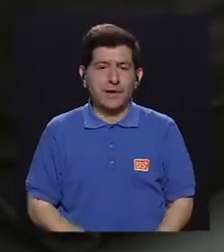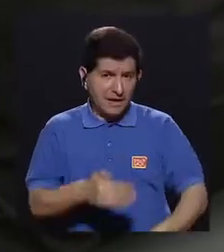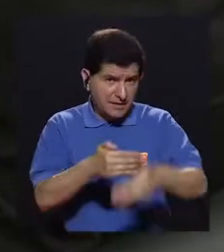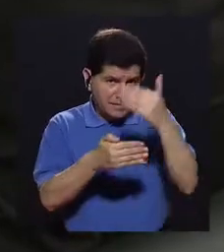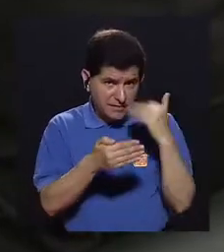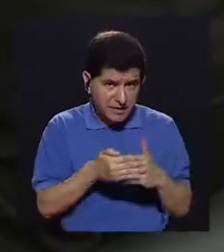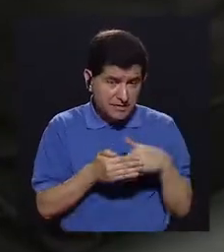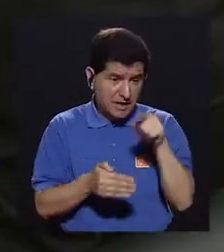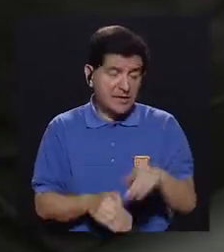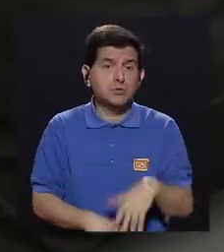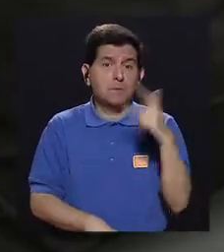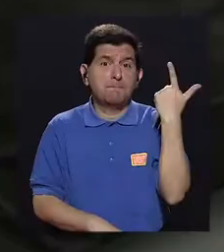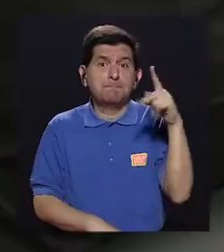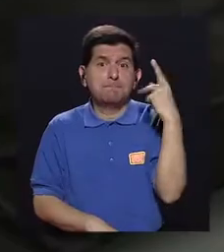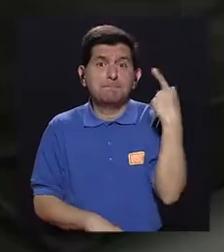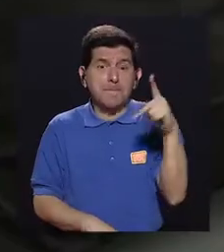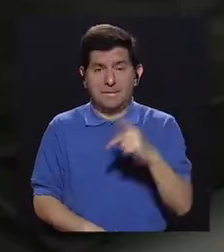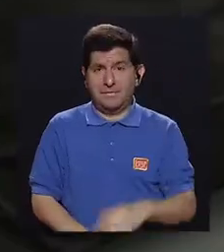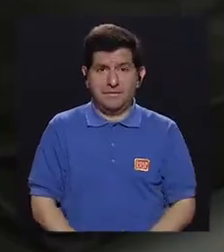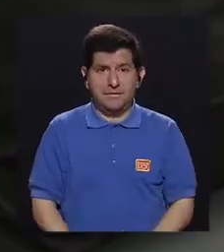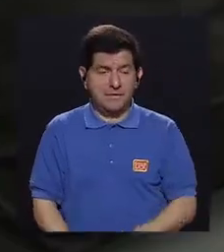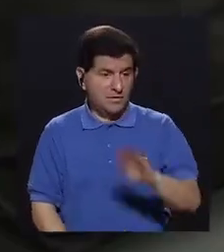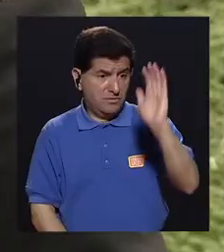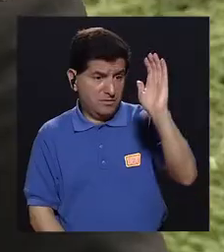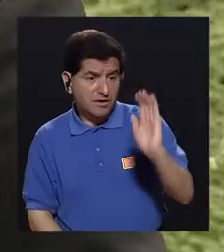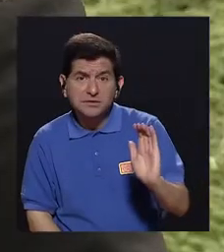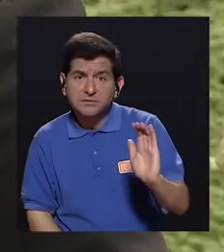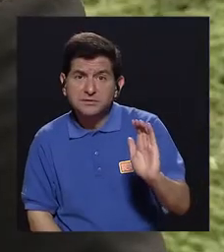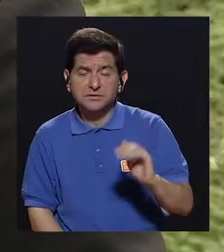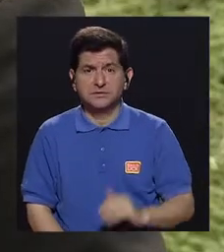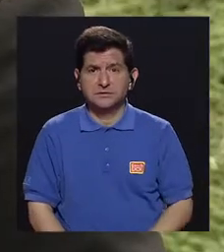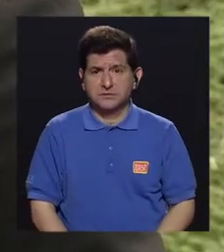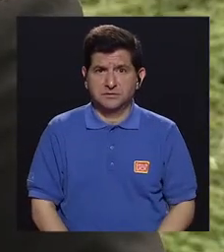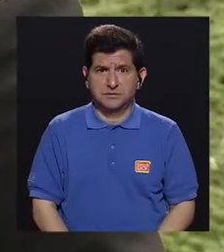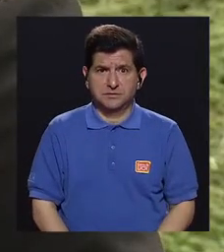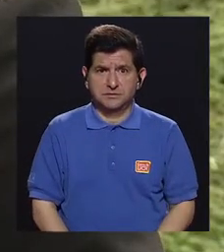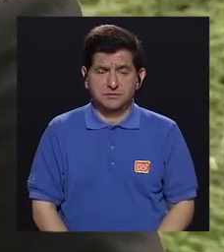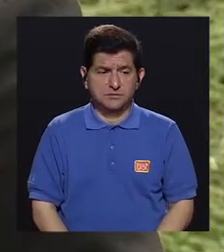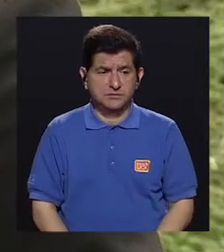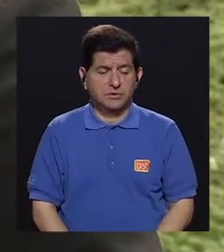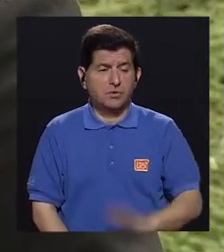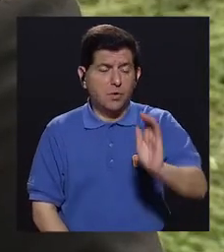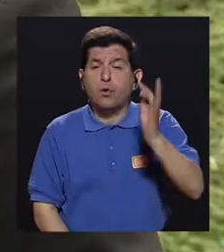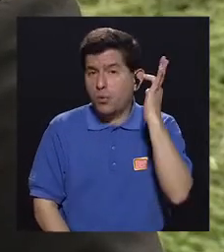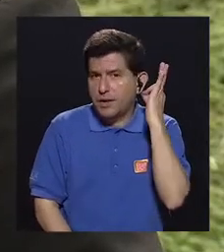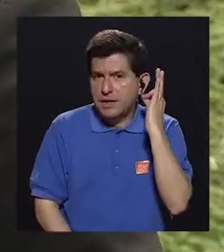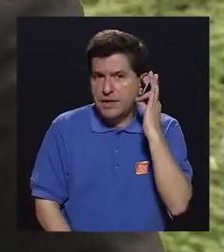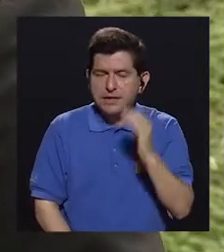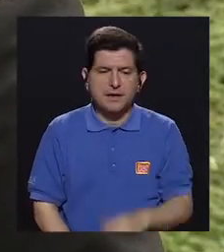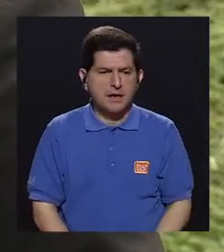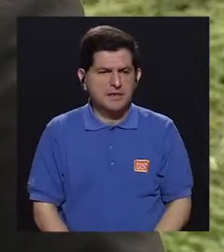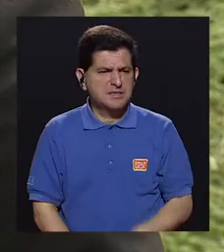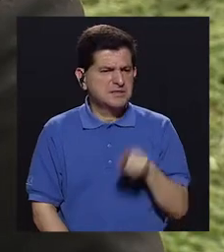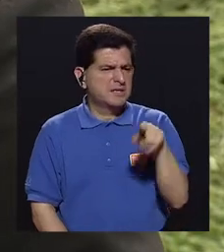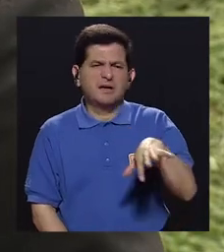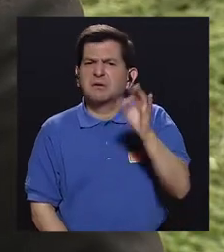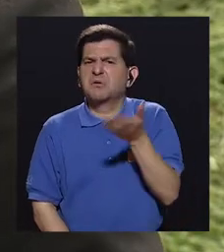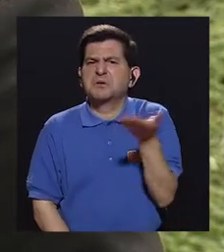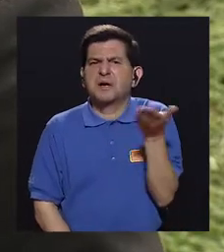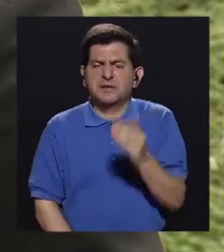detrás de eso hay una bomba de tiempo. Es un niño que, por ejemplo, en niñas encontramos que